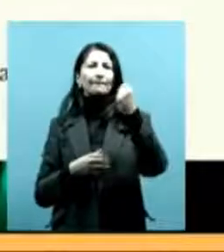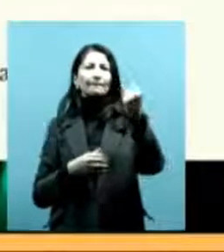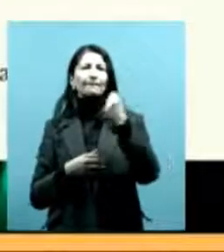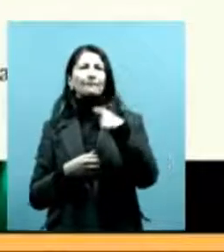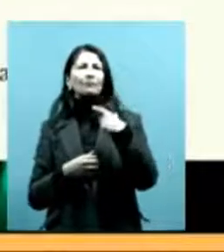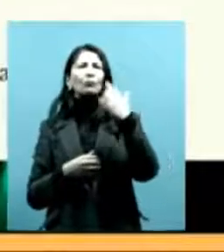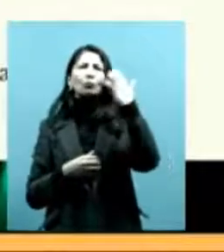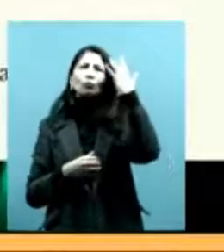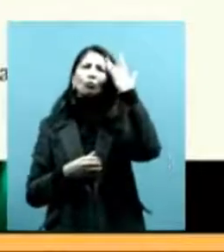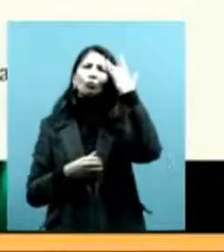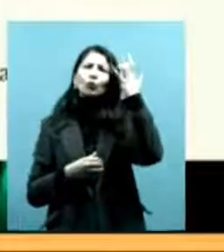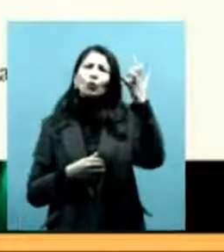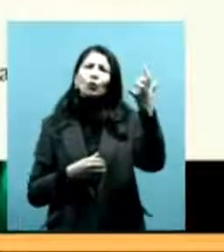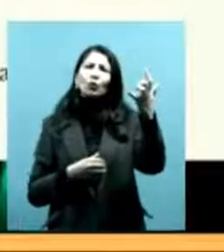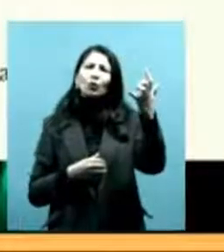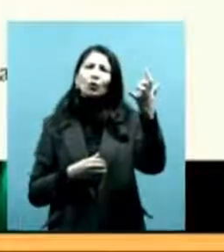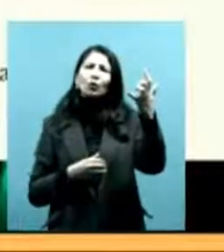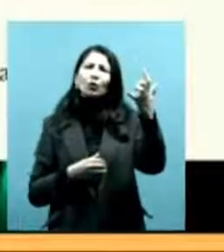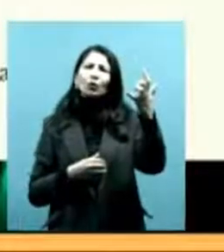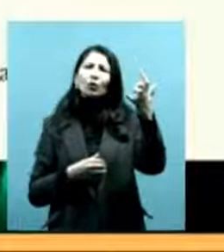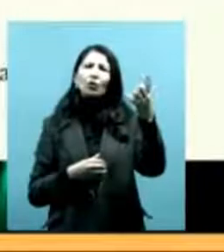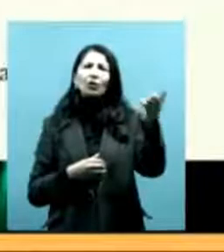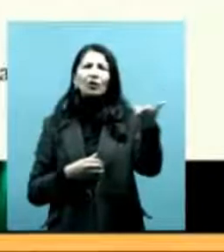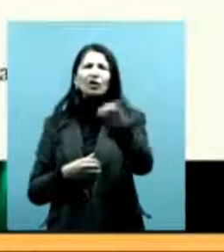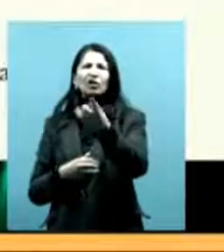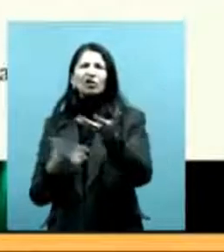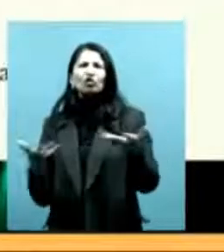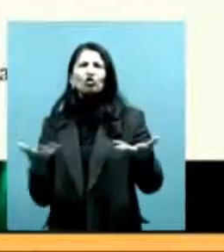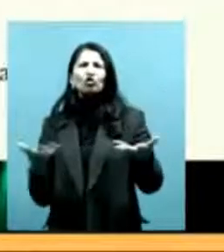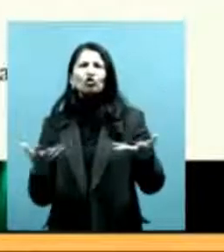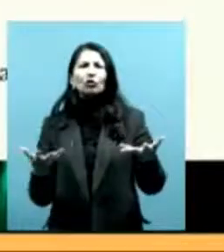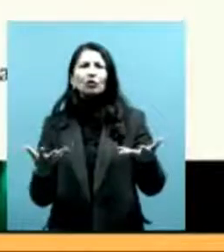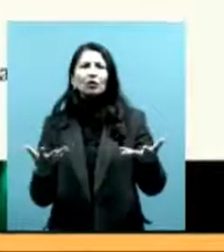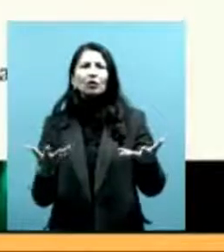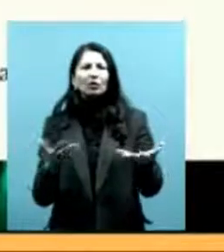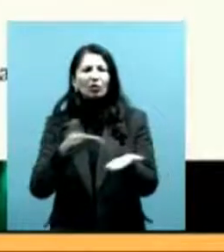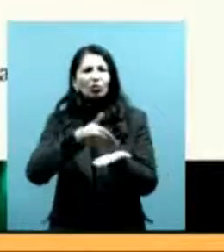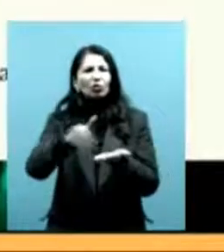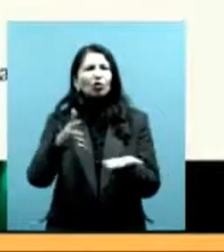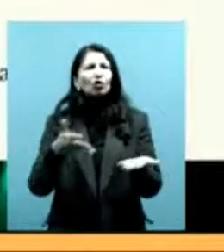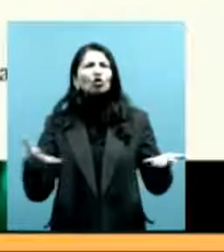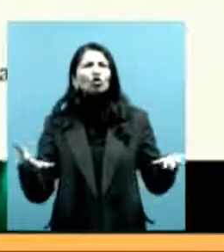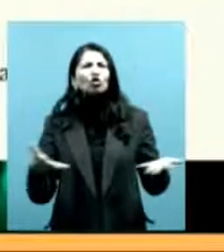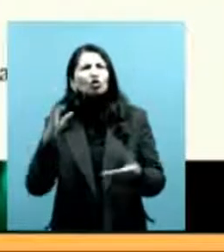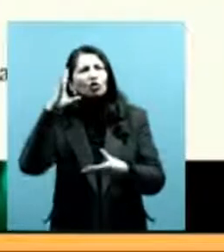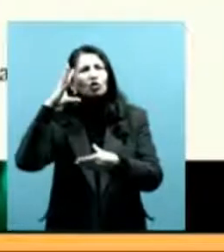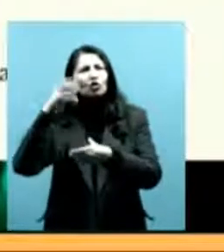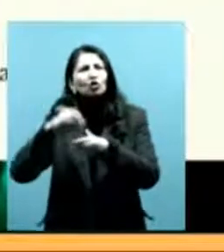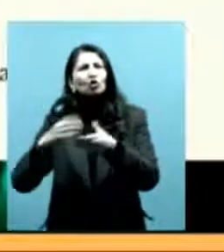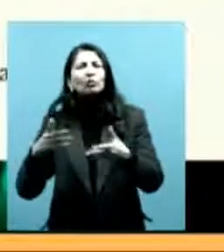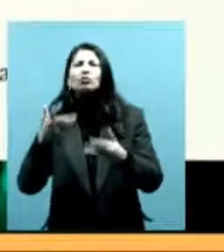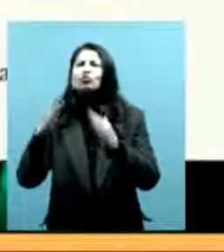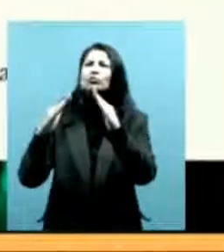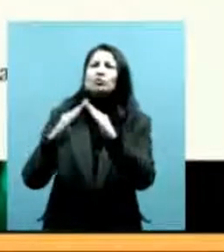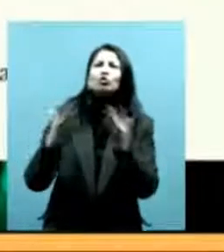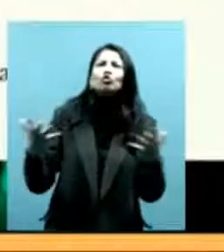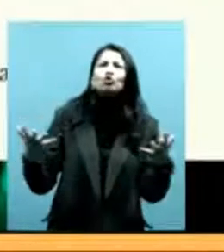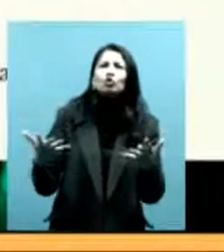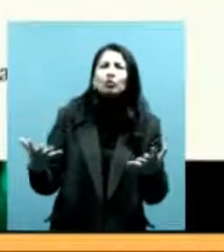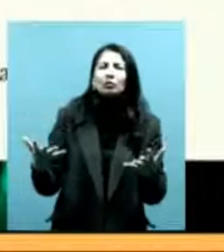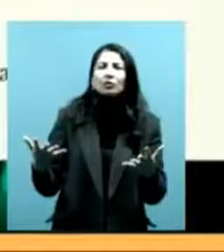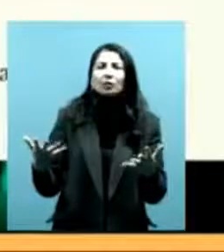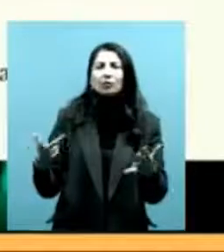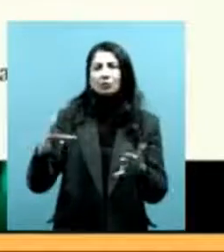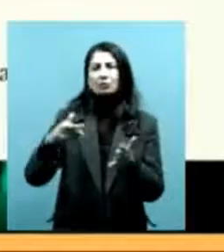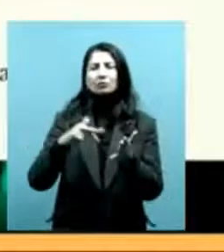qué será? ¿Le parece a usted? Los desalojaran, los desalojaban, les queman sus casitas, porque en vista